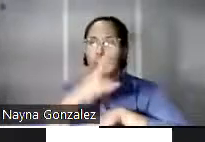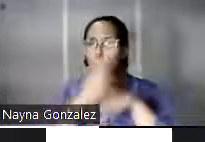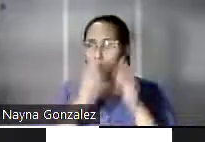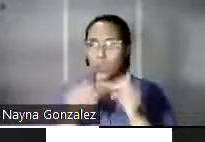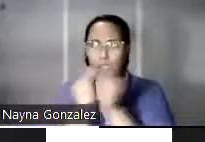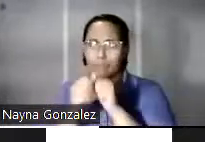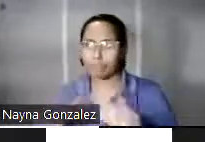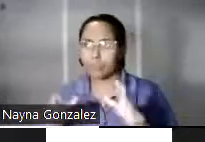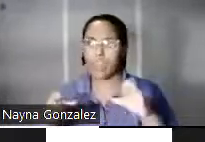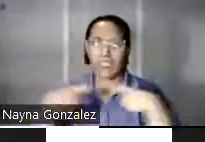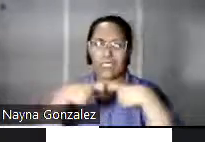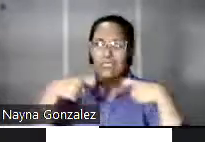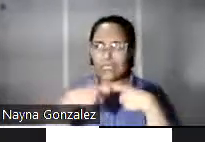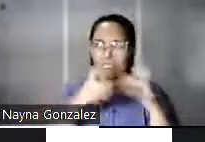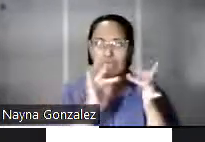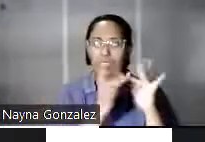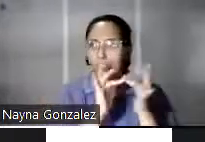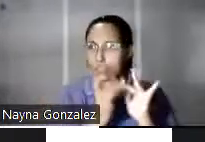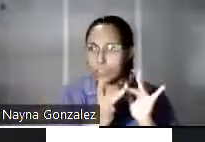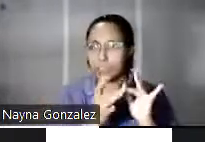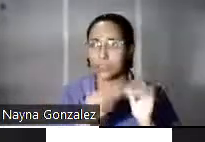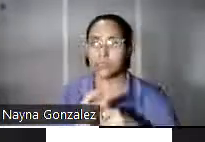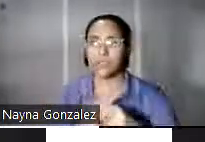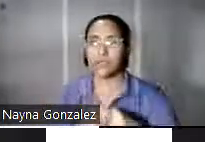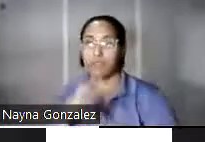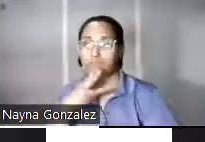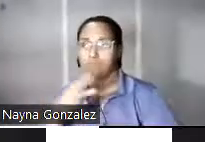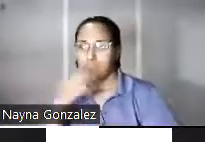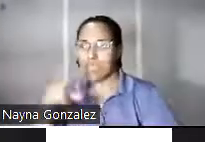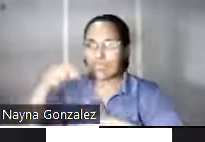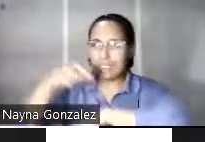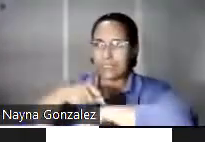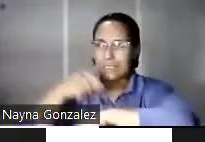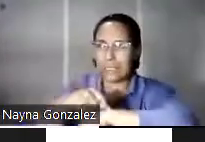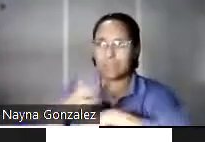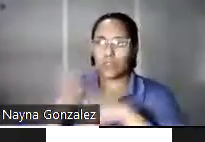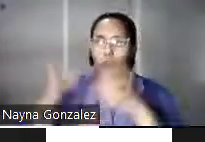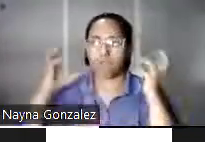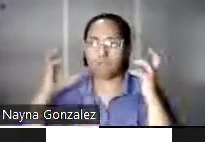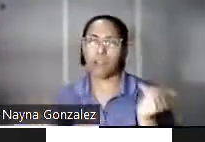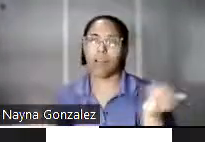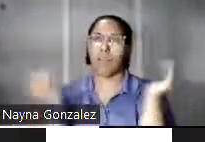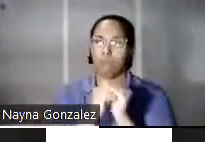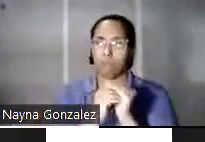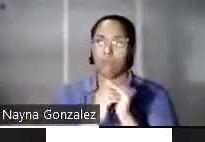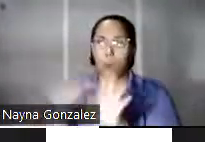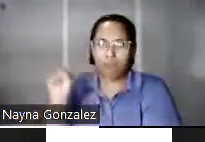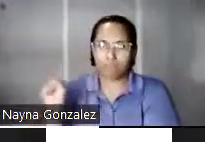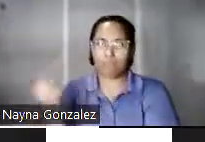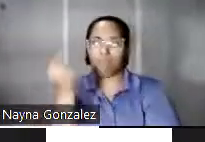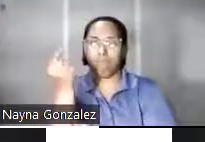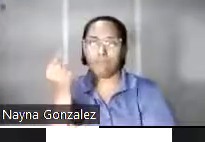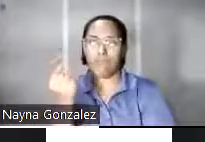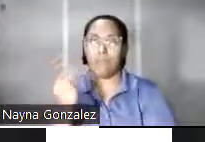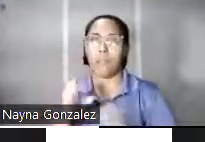energía eléctrica o internet. En ese momento, el medio sonoro volvió a ser el principal vehículo